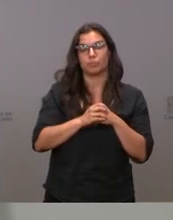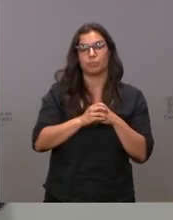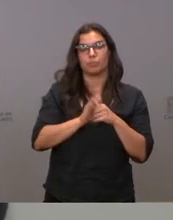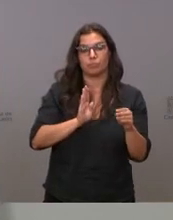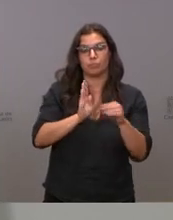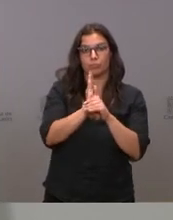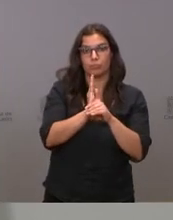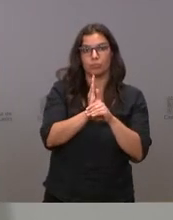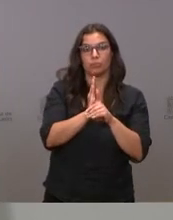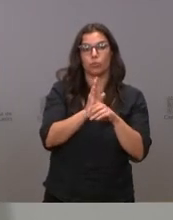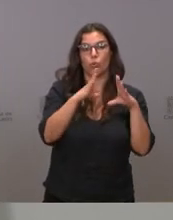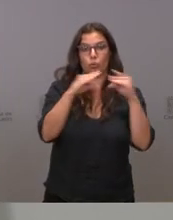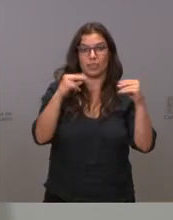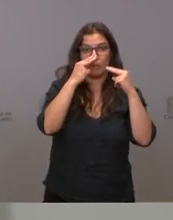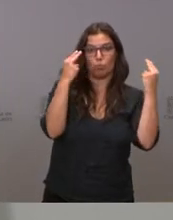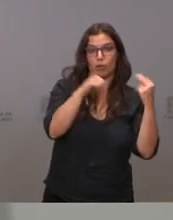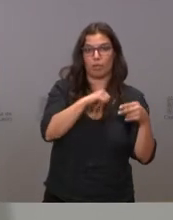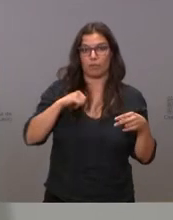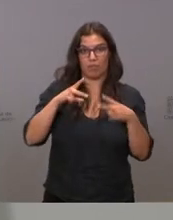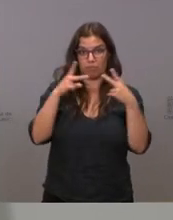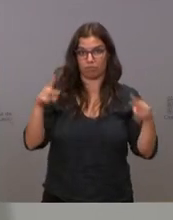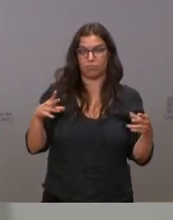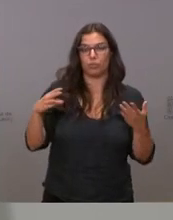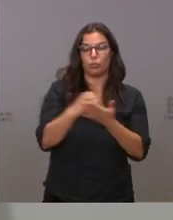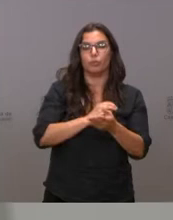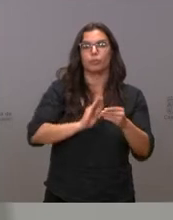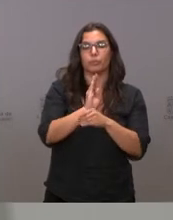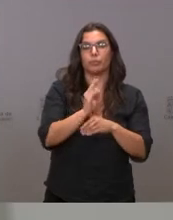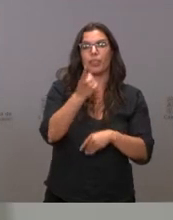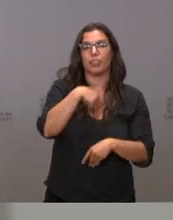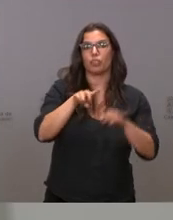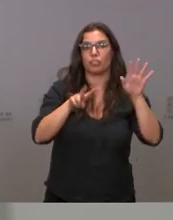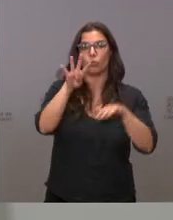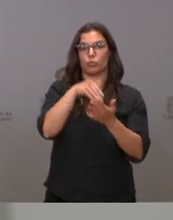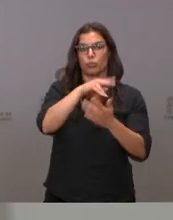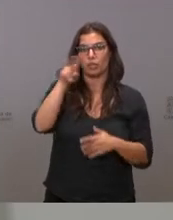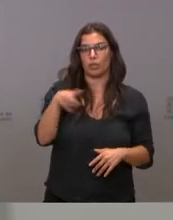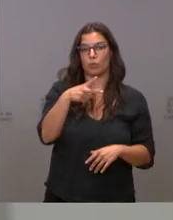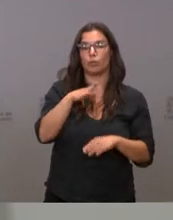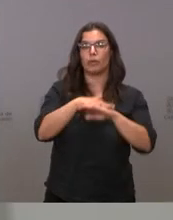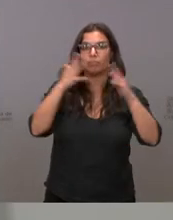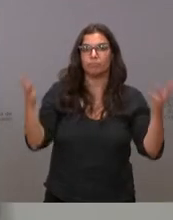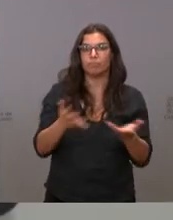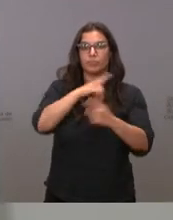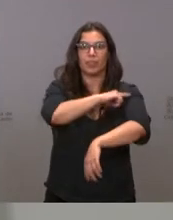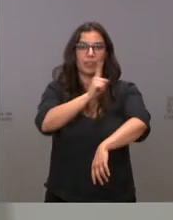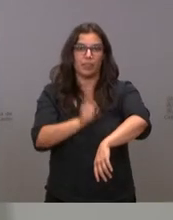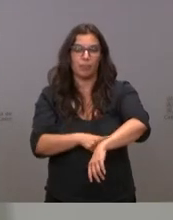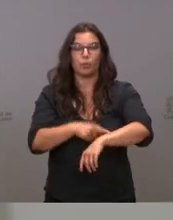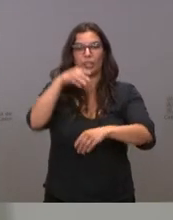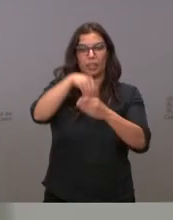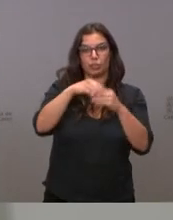a las universidades públicas y privadas de Castilla y León una subvención de 174.000 euros para fomentar el deporte universitario